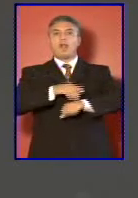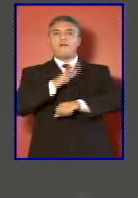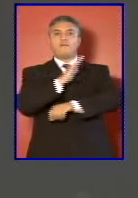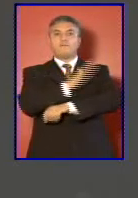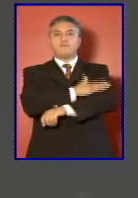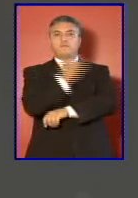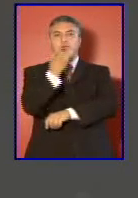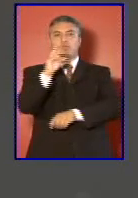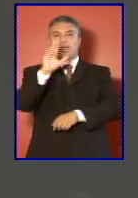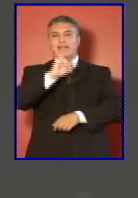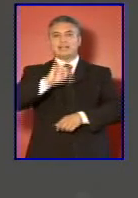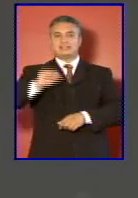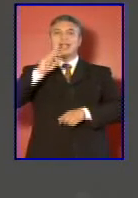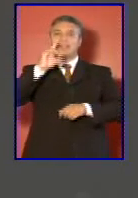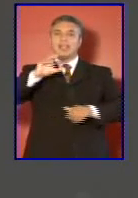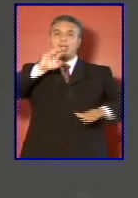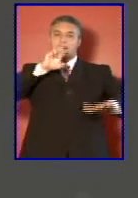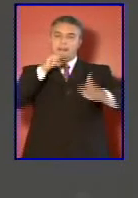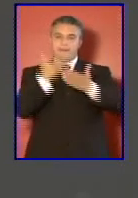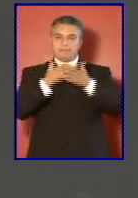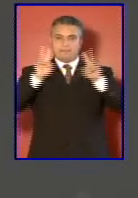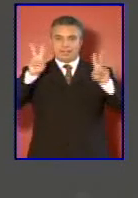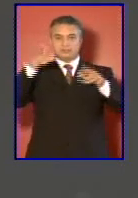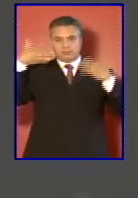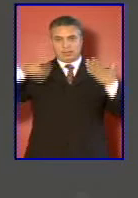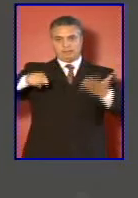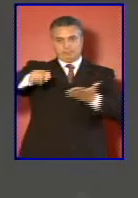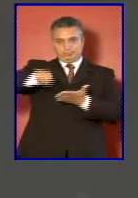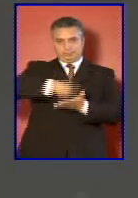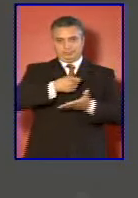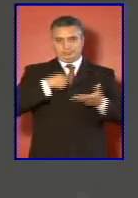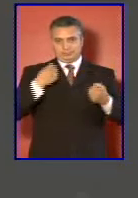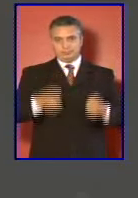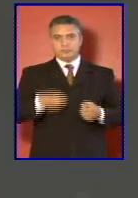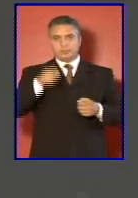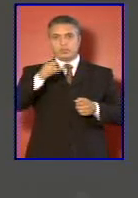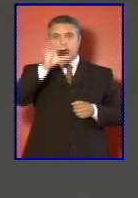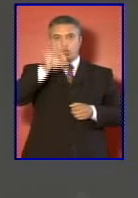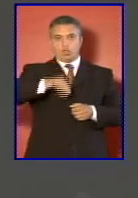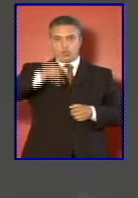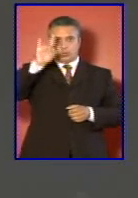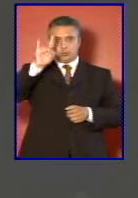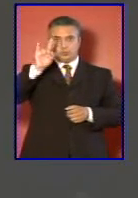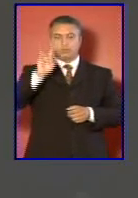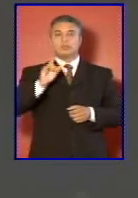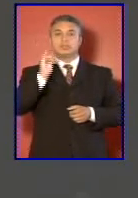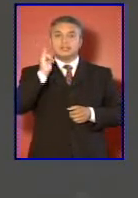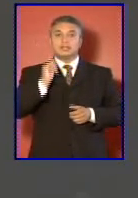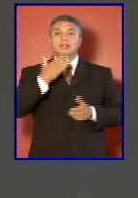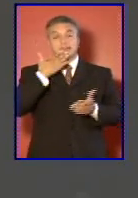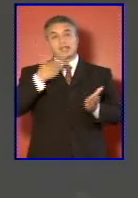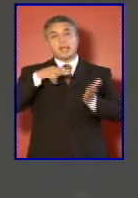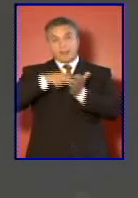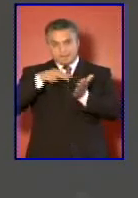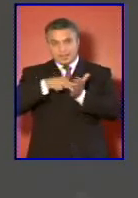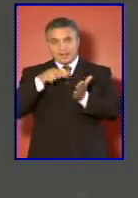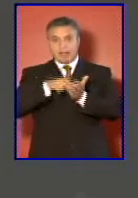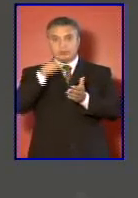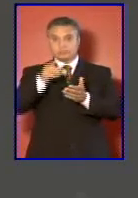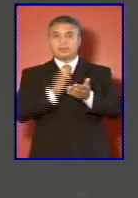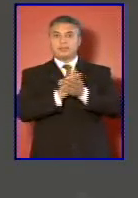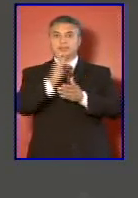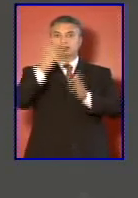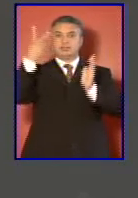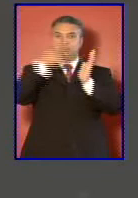efecto firmamos en diciembre el memorándum con Naciones Unidas y esperamos a partir del